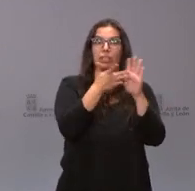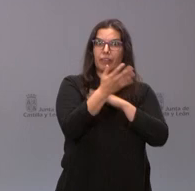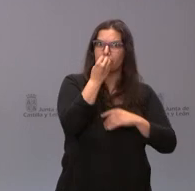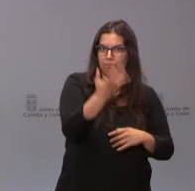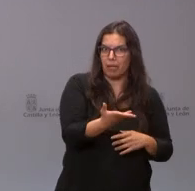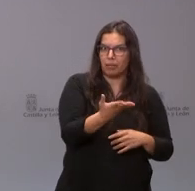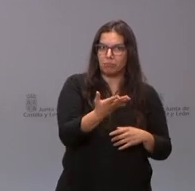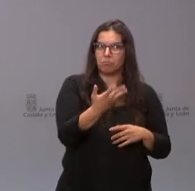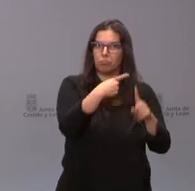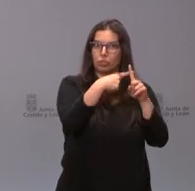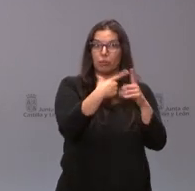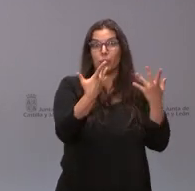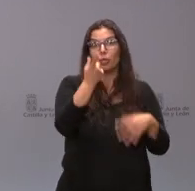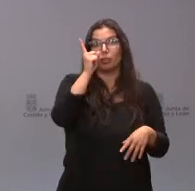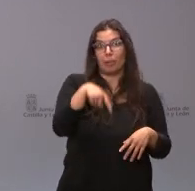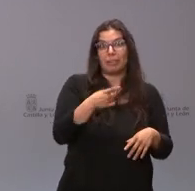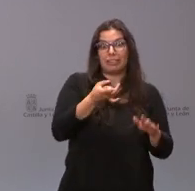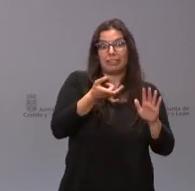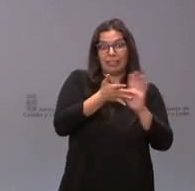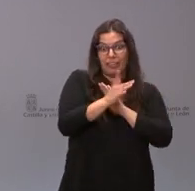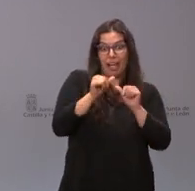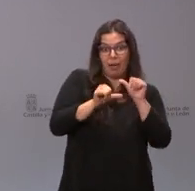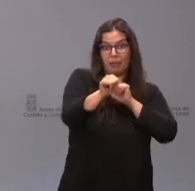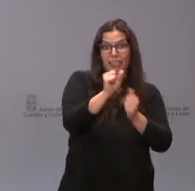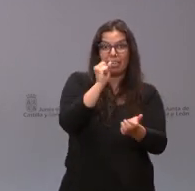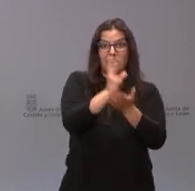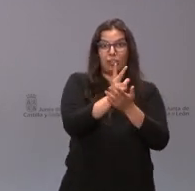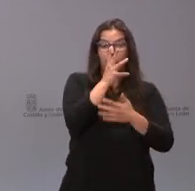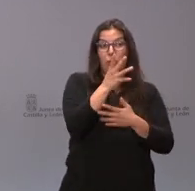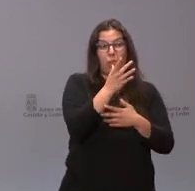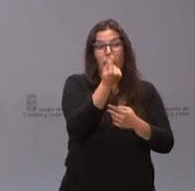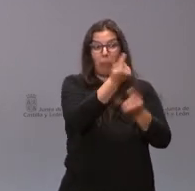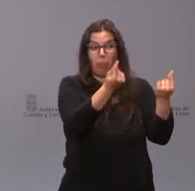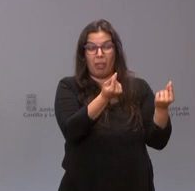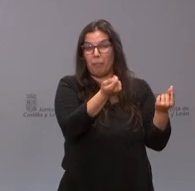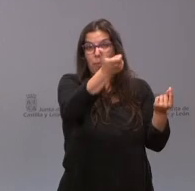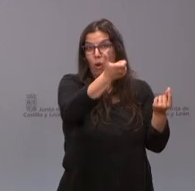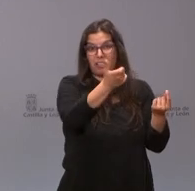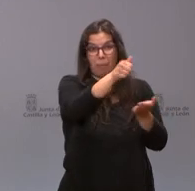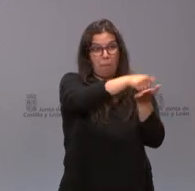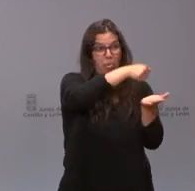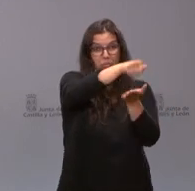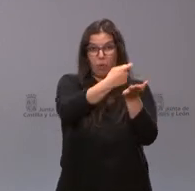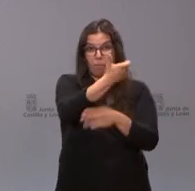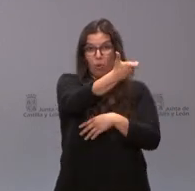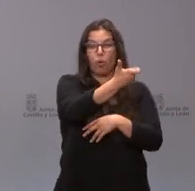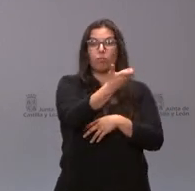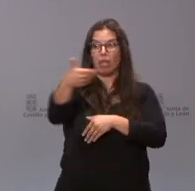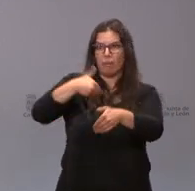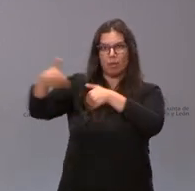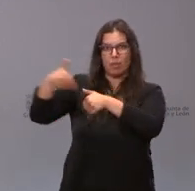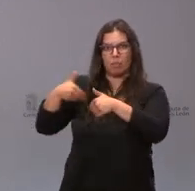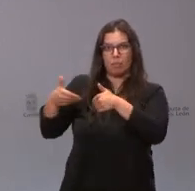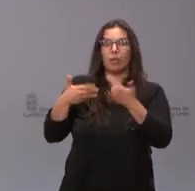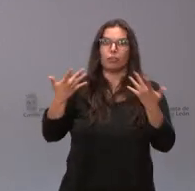positiva, pero también supone un reto porque, lógicamente, las que quedan son insuficientes para algunas de las demandas que estamos teniendo ya y